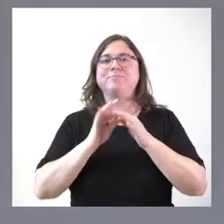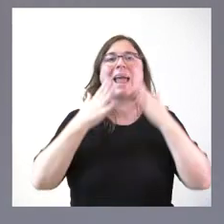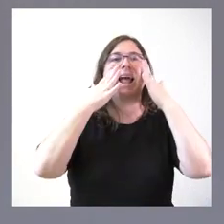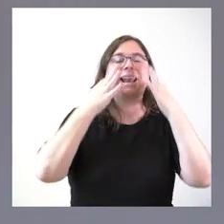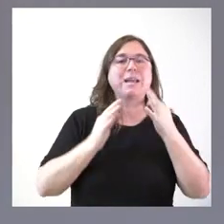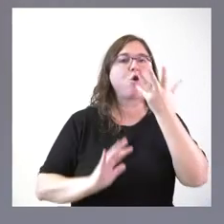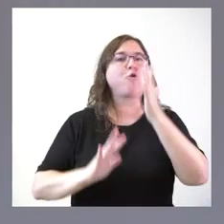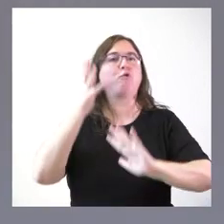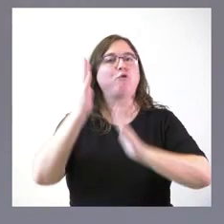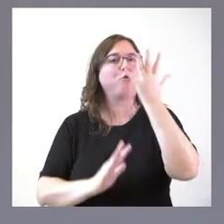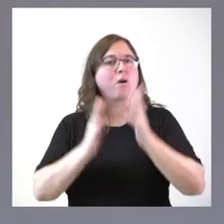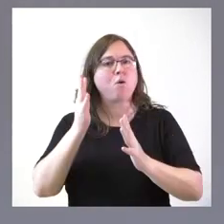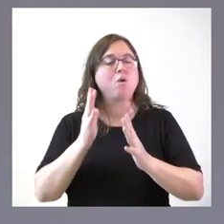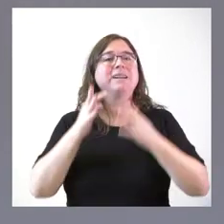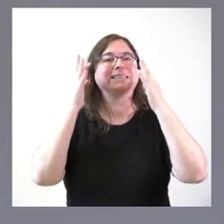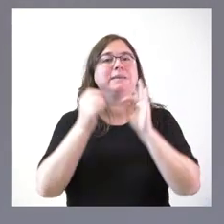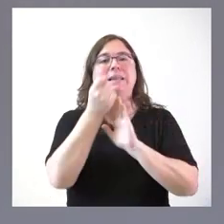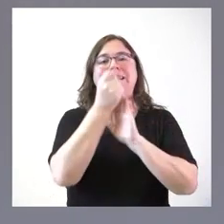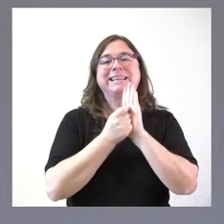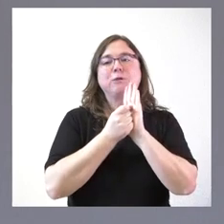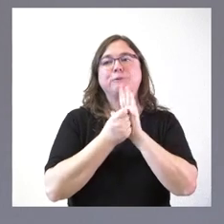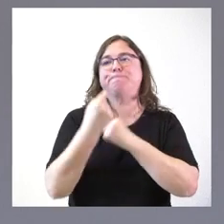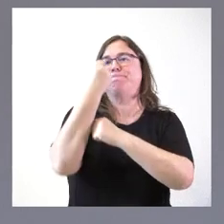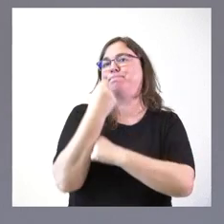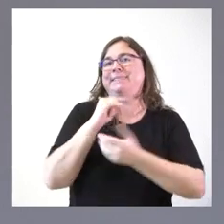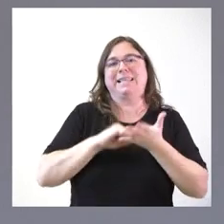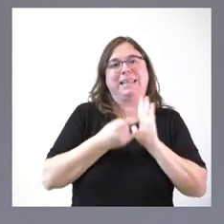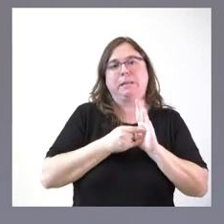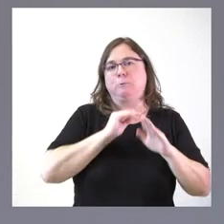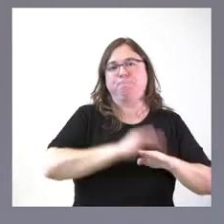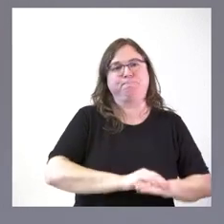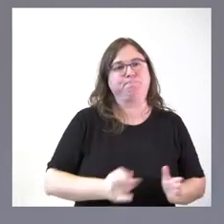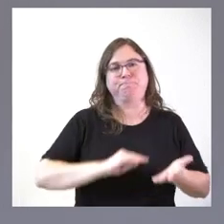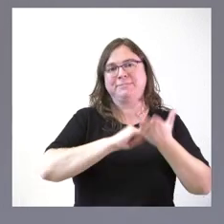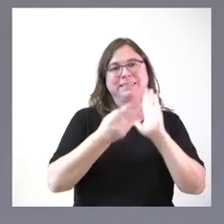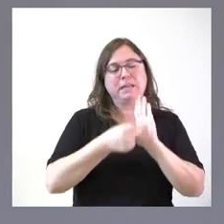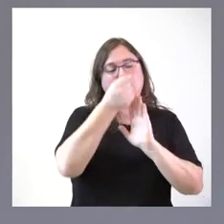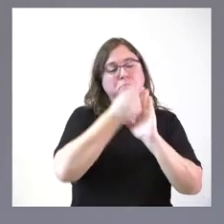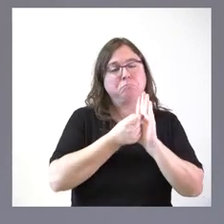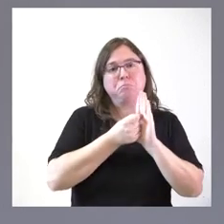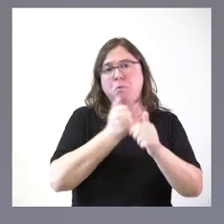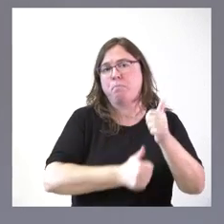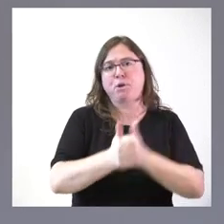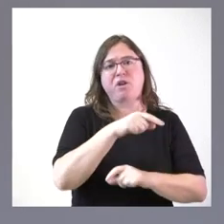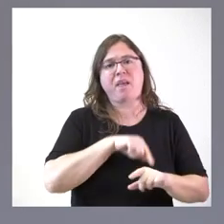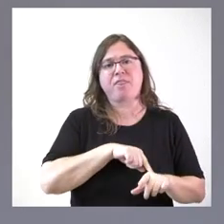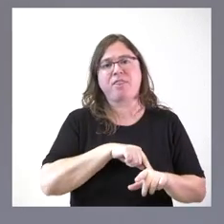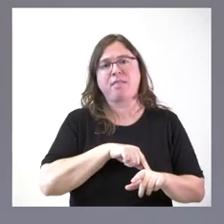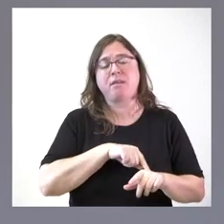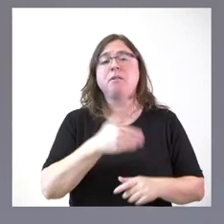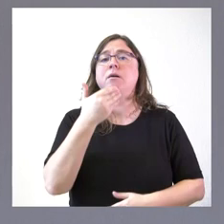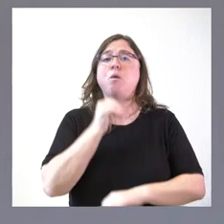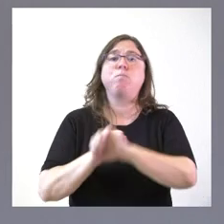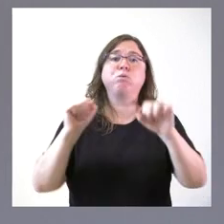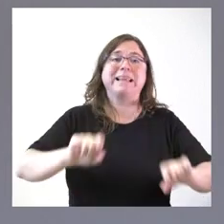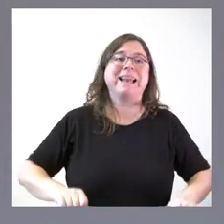forestales, lo hemos hecho por observarse de los criterios técnicos y, por tanto, han sido estos criterios los que han imperado siempre. La protección de